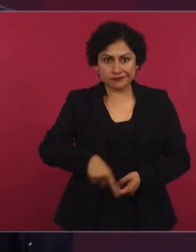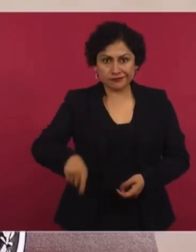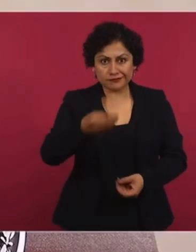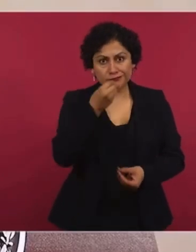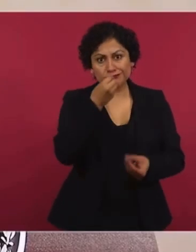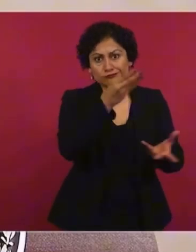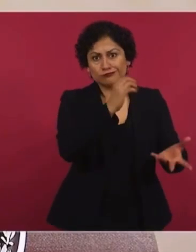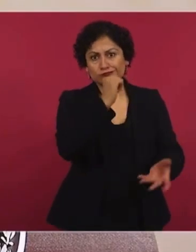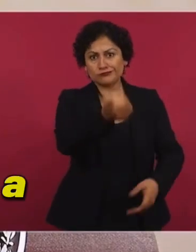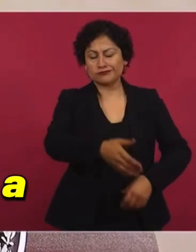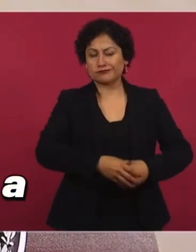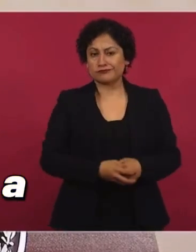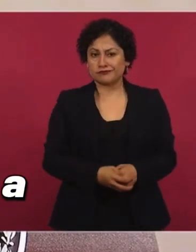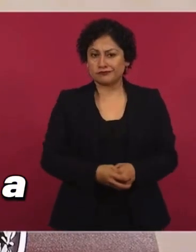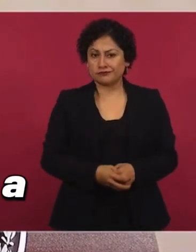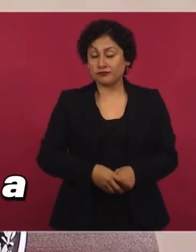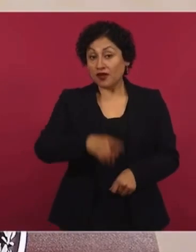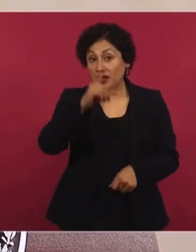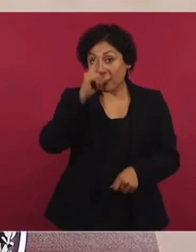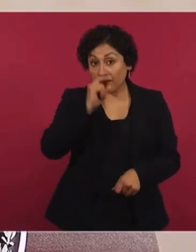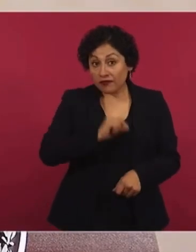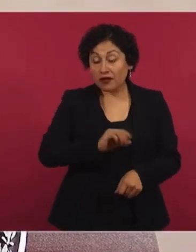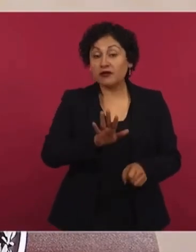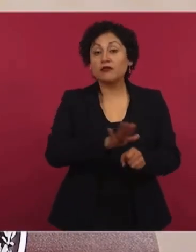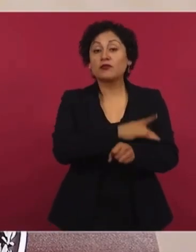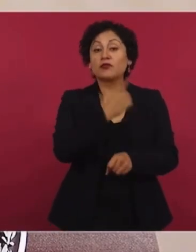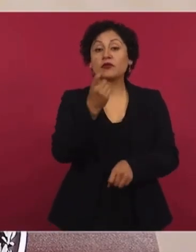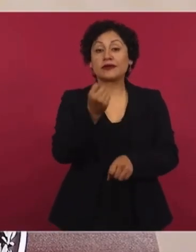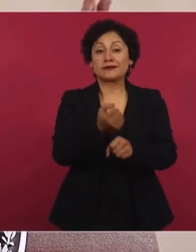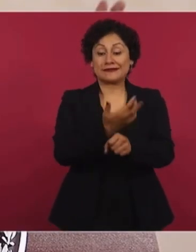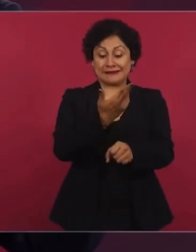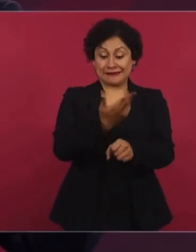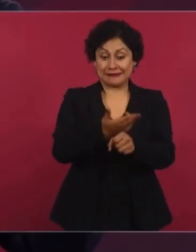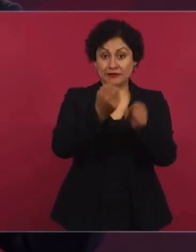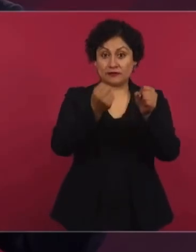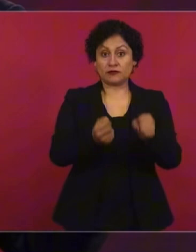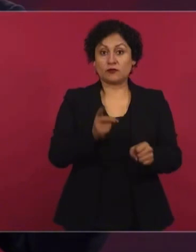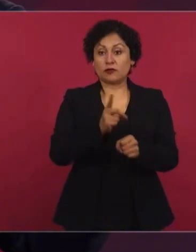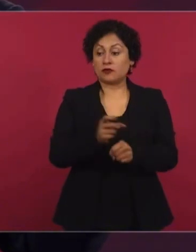secretario de Seguridad a García Luna. O sea,